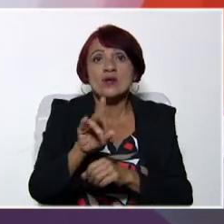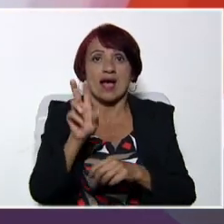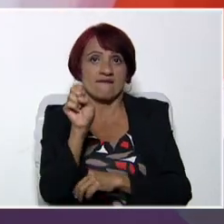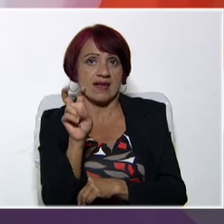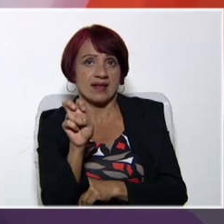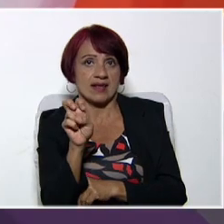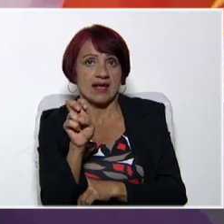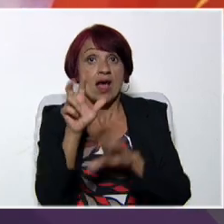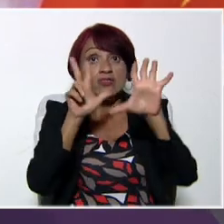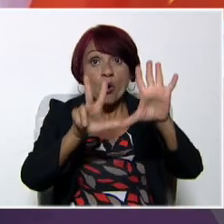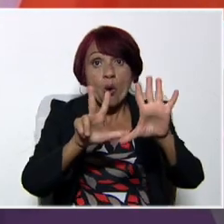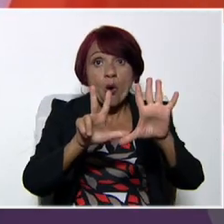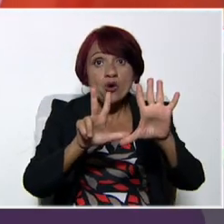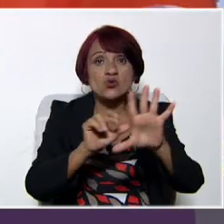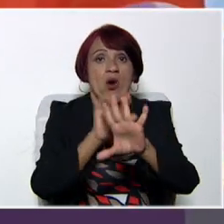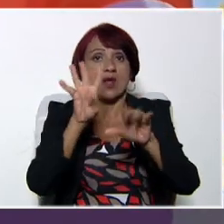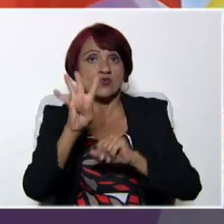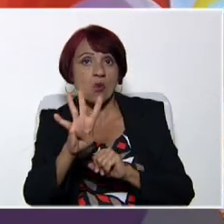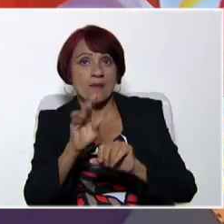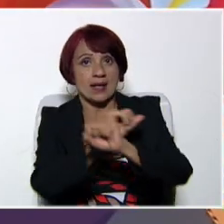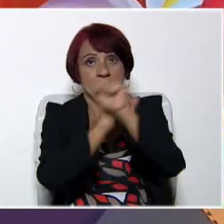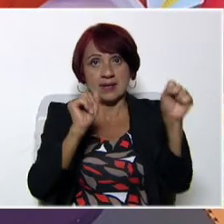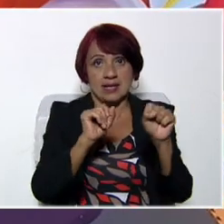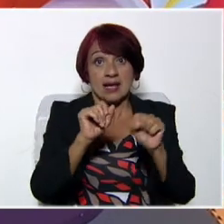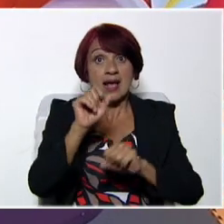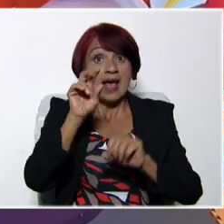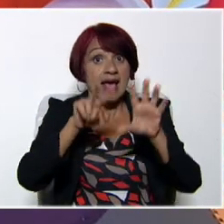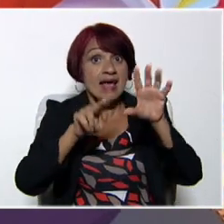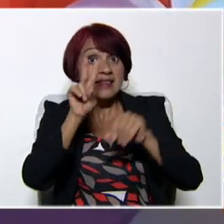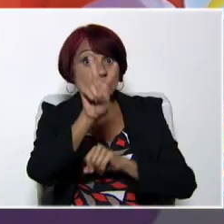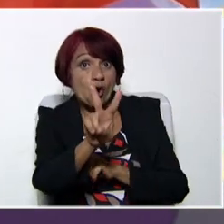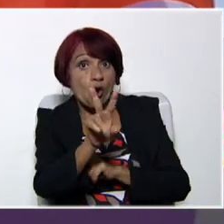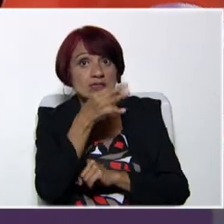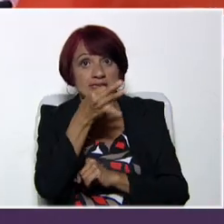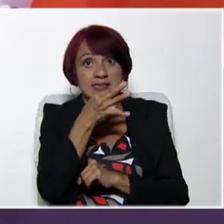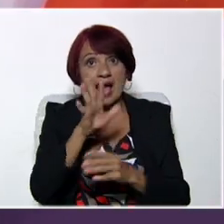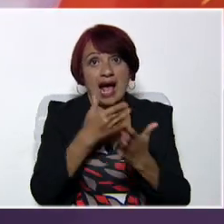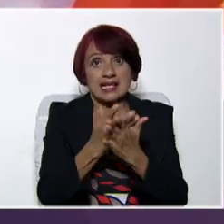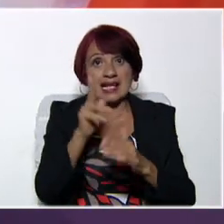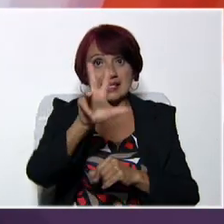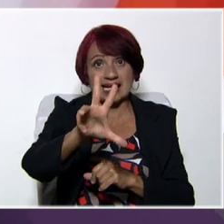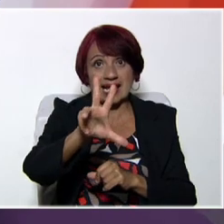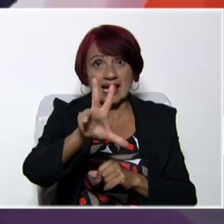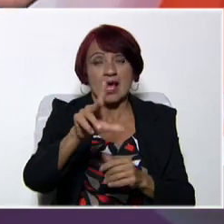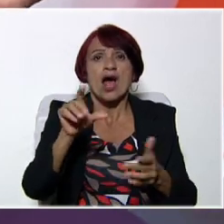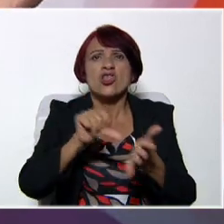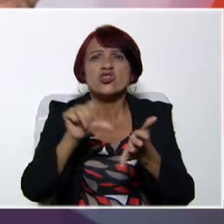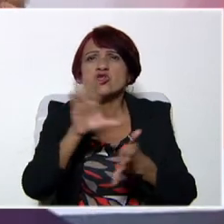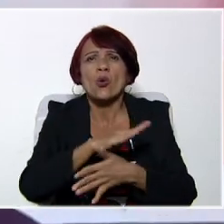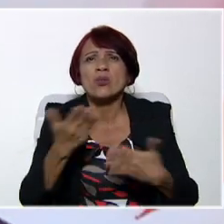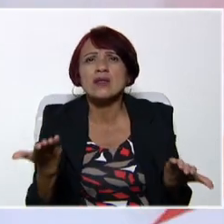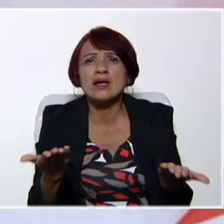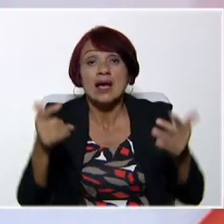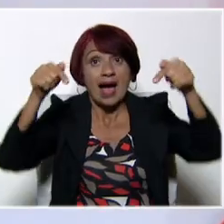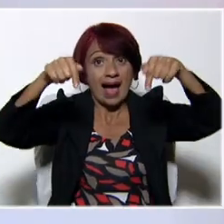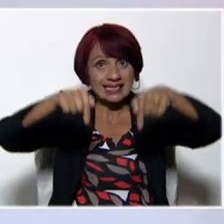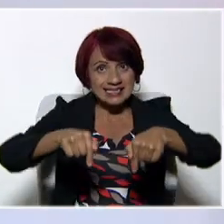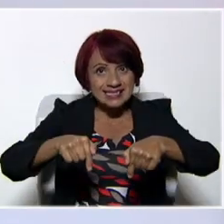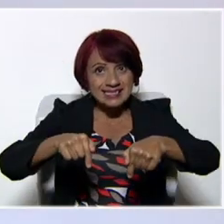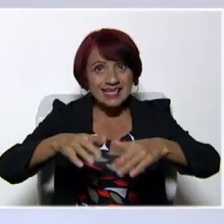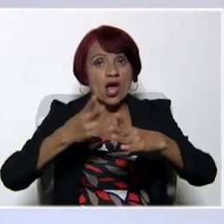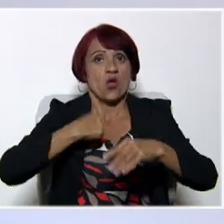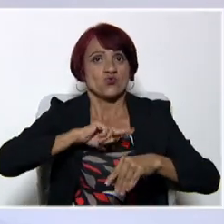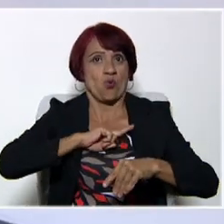a viernes, de 8 a 9 de la mañana y de 2 de la tarde a 3 de la tarde. ¿En dónde? En este,